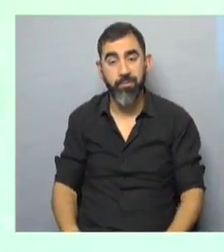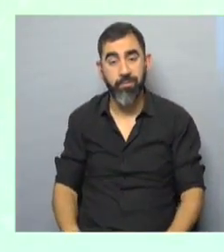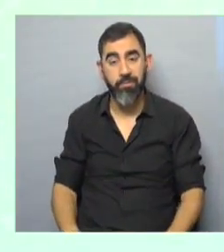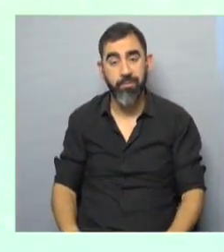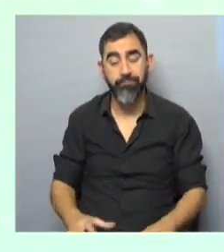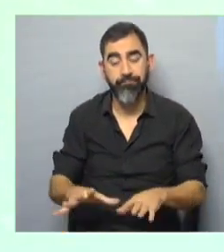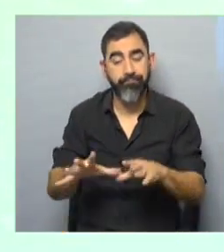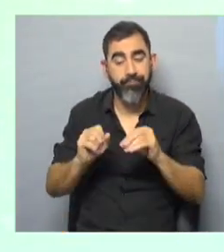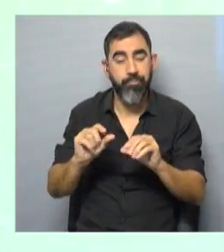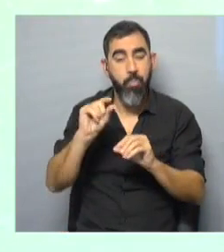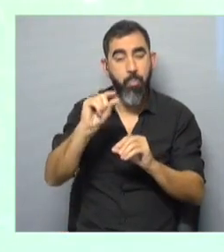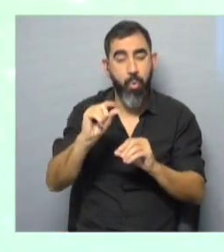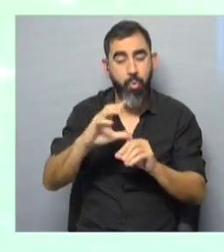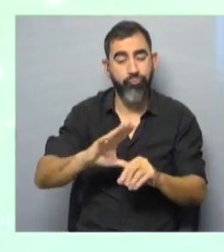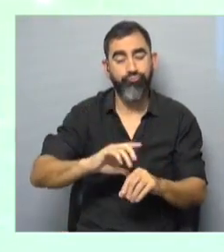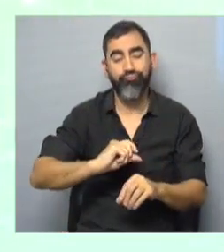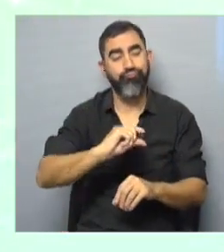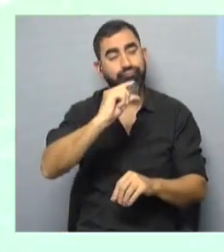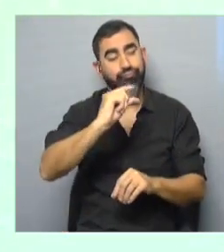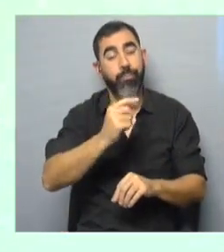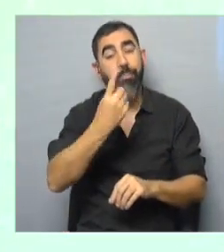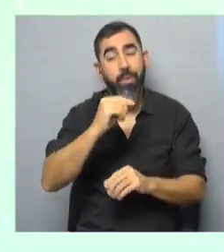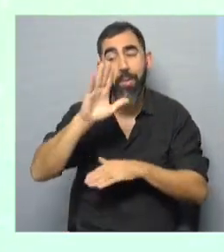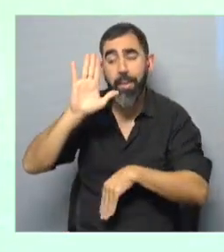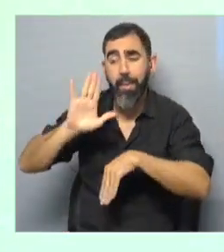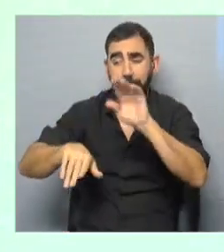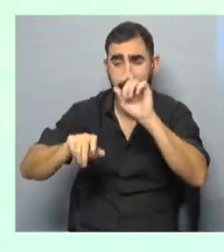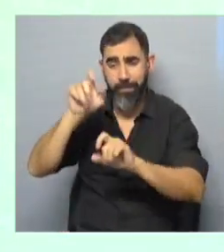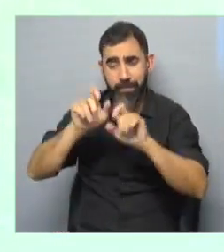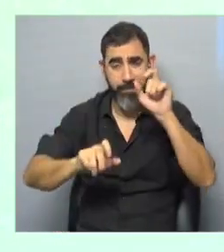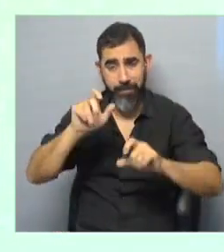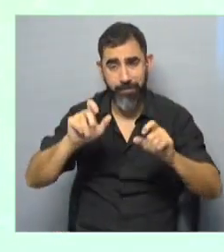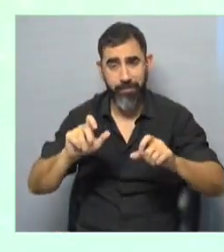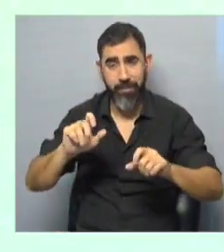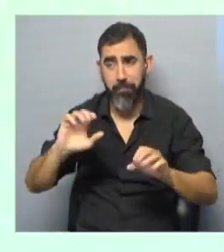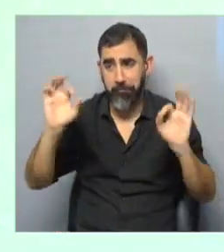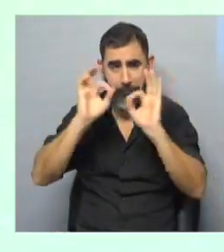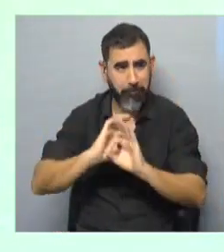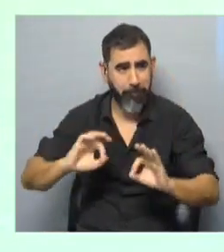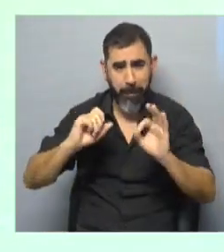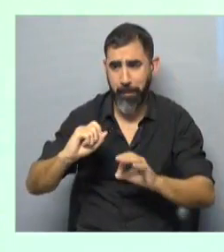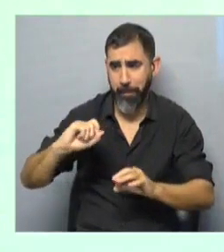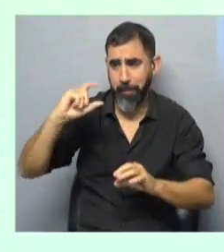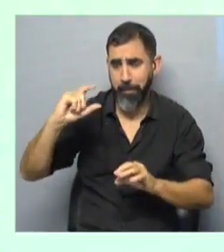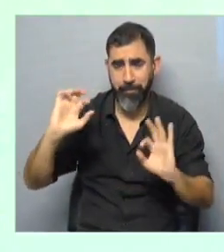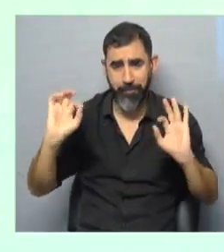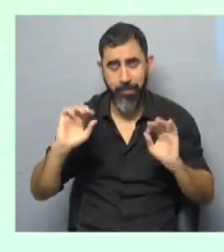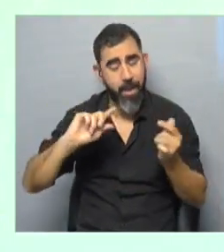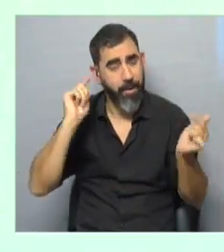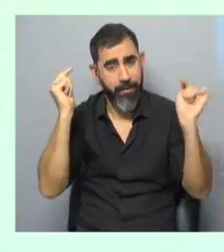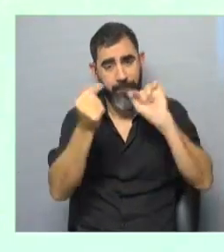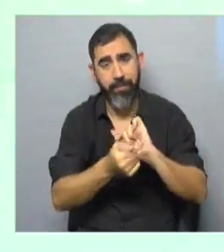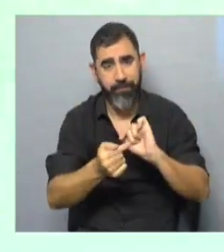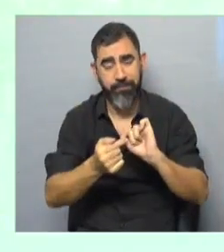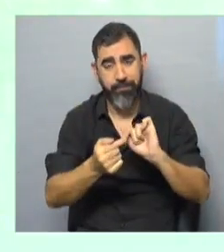apropiado unos pocos, pero del que la mayoría de la población no ha visto sus beneficios, todo lo contrario.